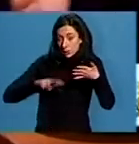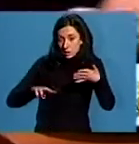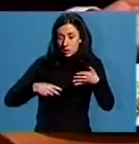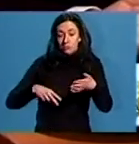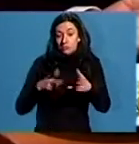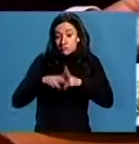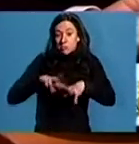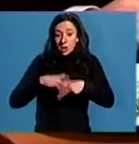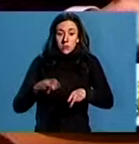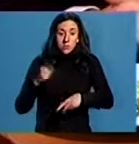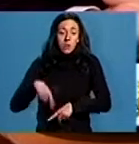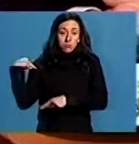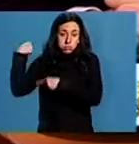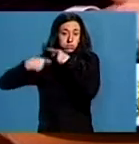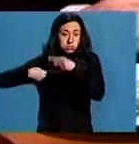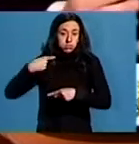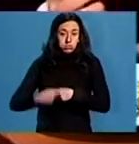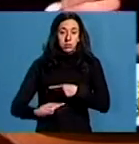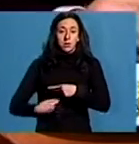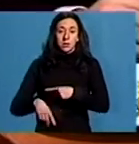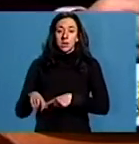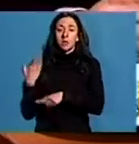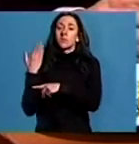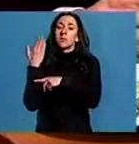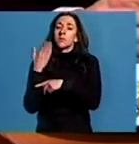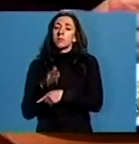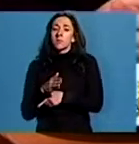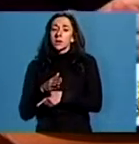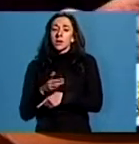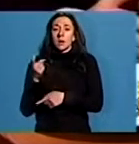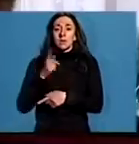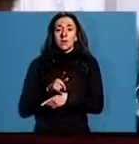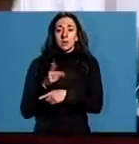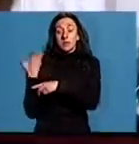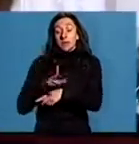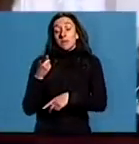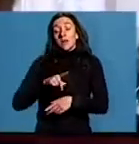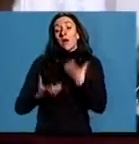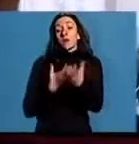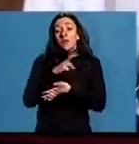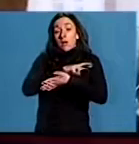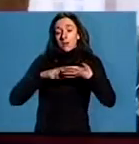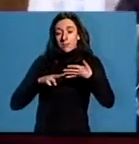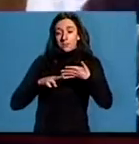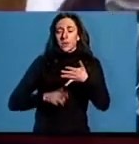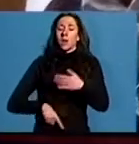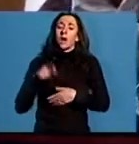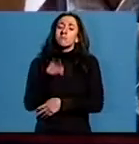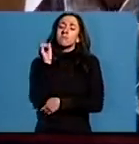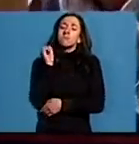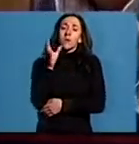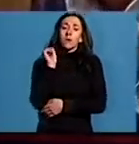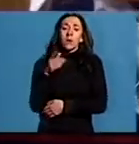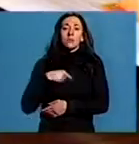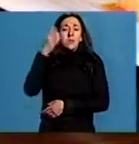moi tradicional que representa tamén a cociña galega. O certame é unha iniciativa do Concello